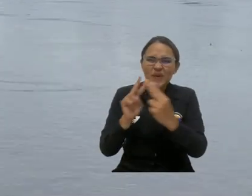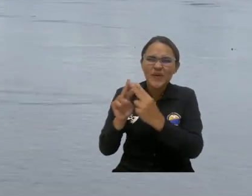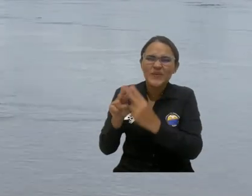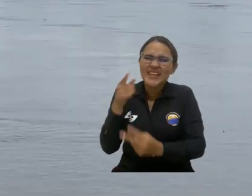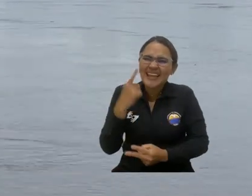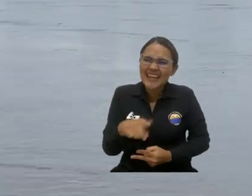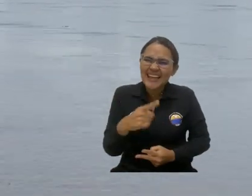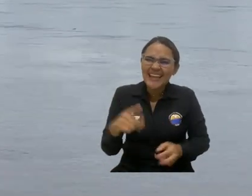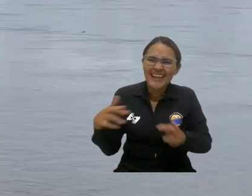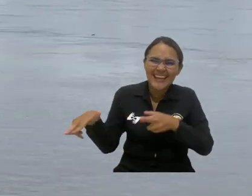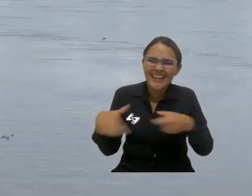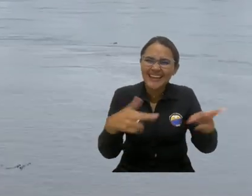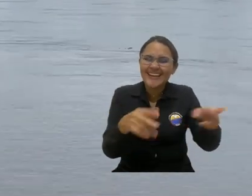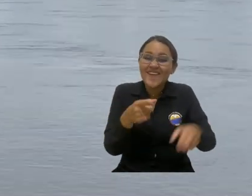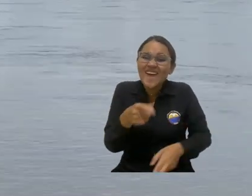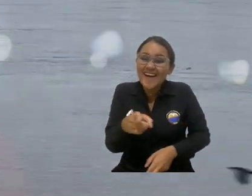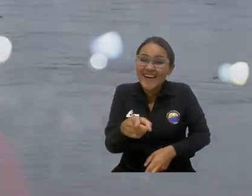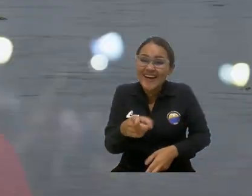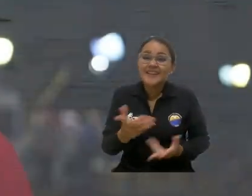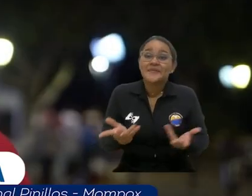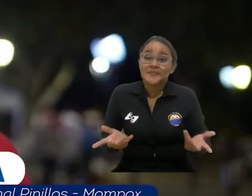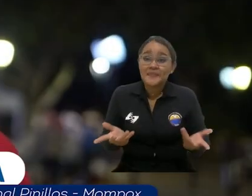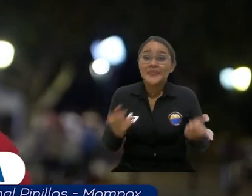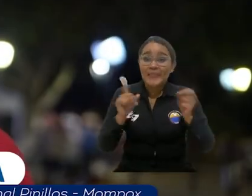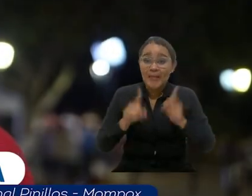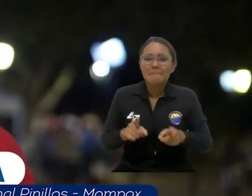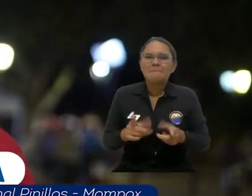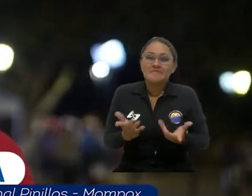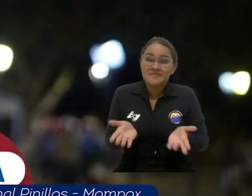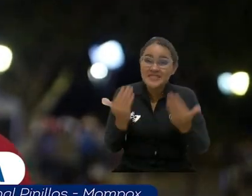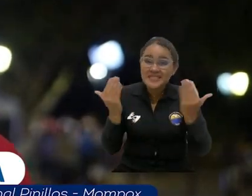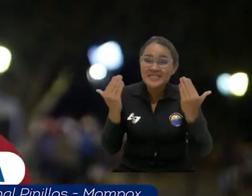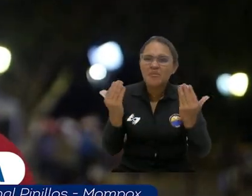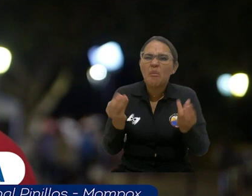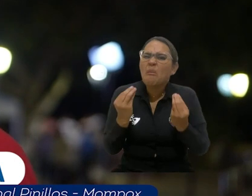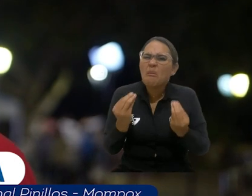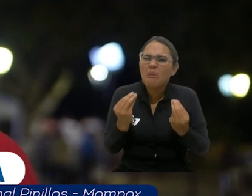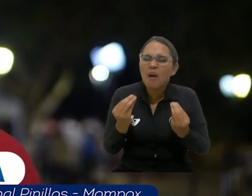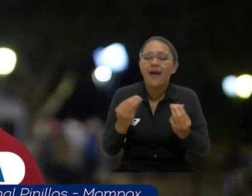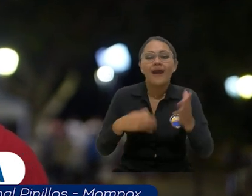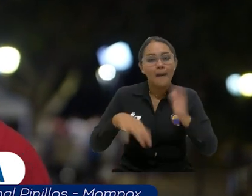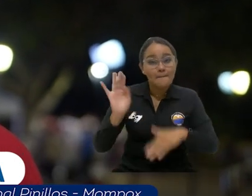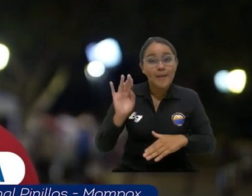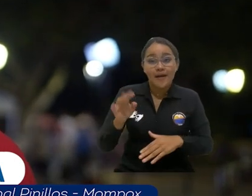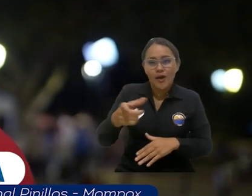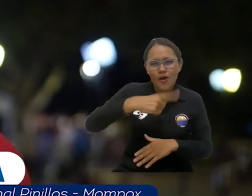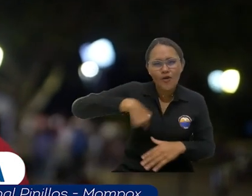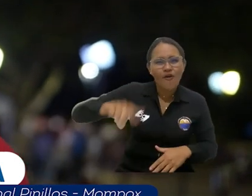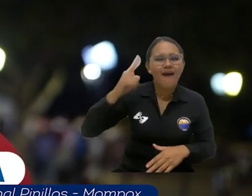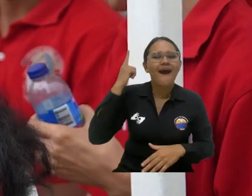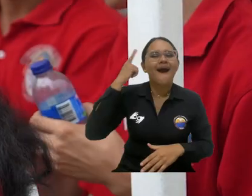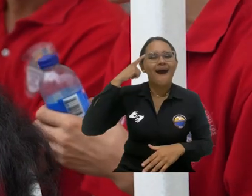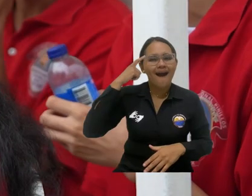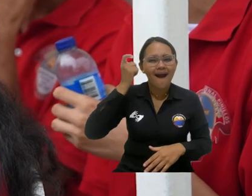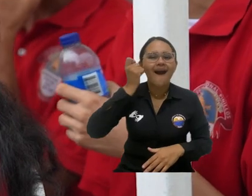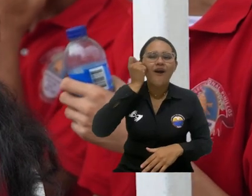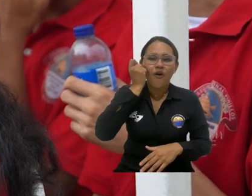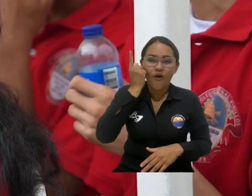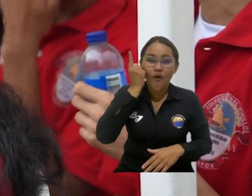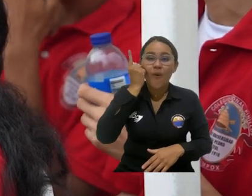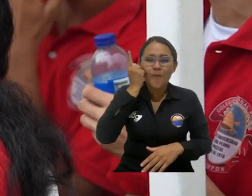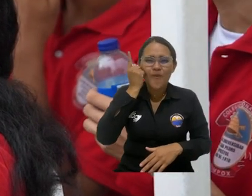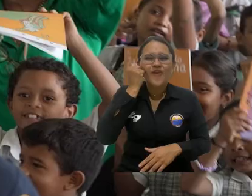Reconocer qué es lo que hay en el río, por qué él es importante... ...de esta forma nosotros entendemos que